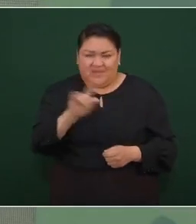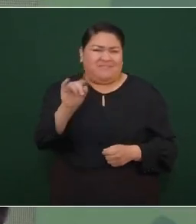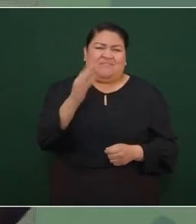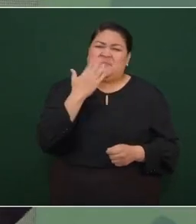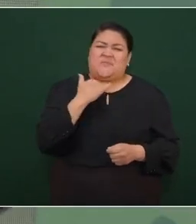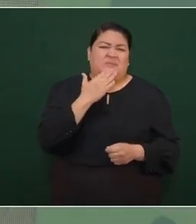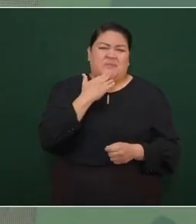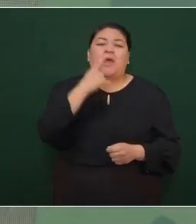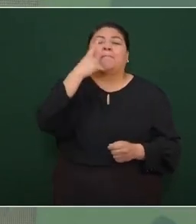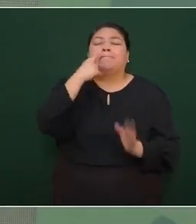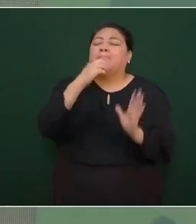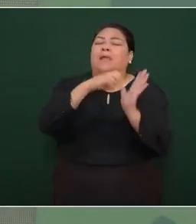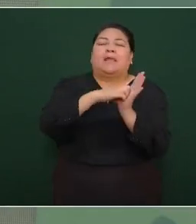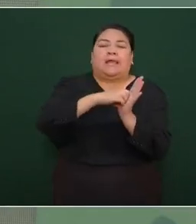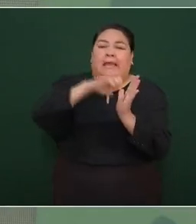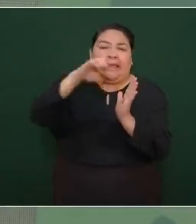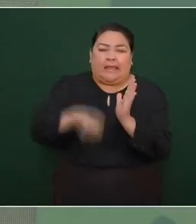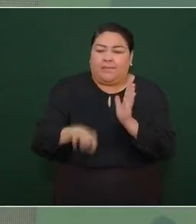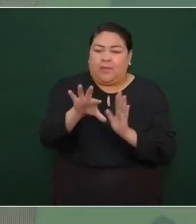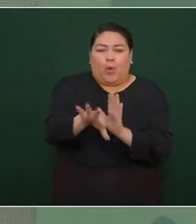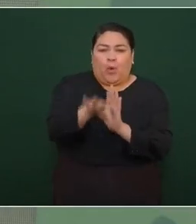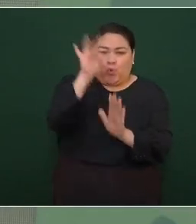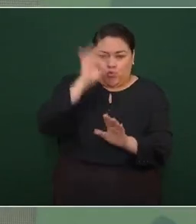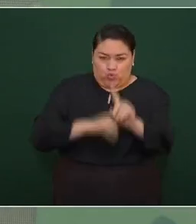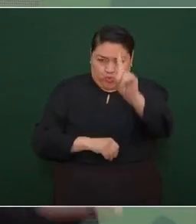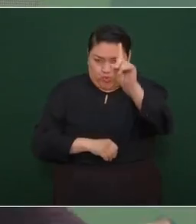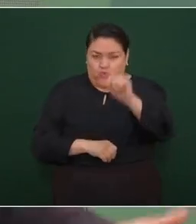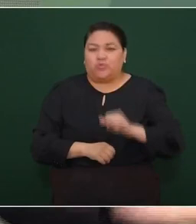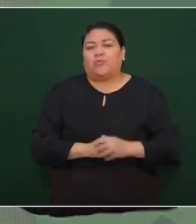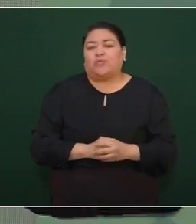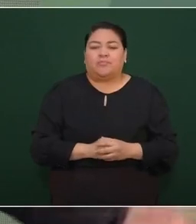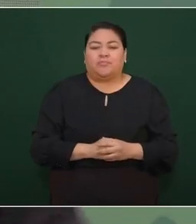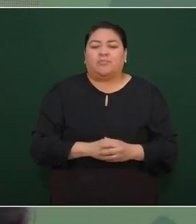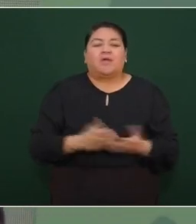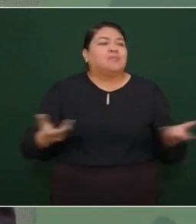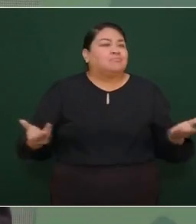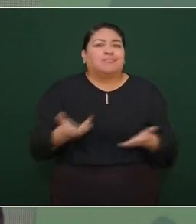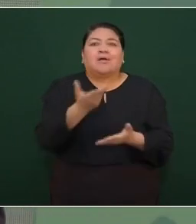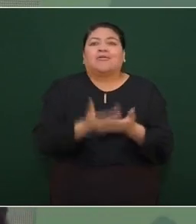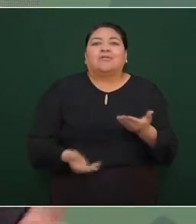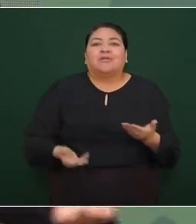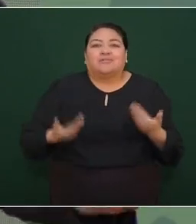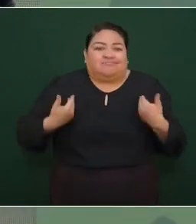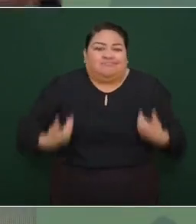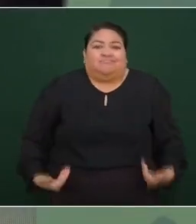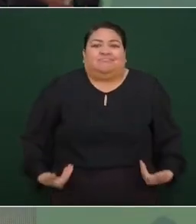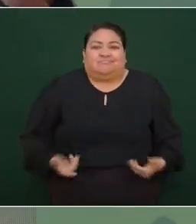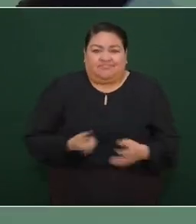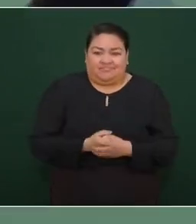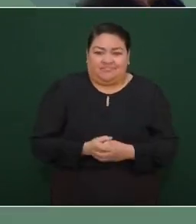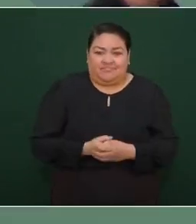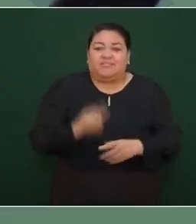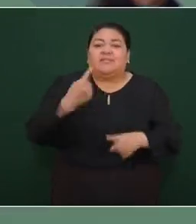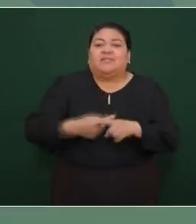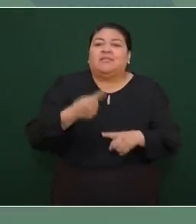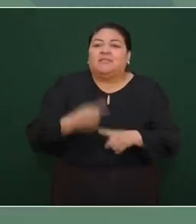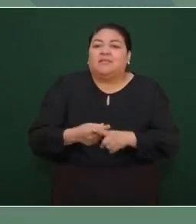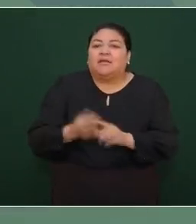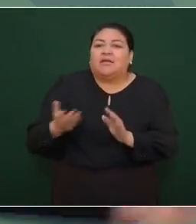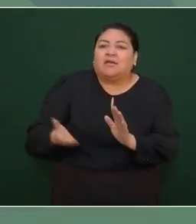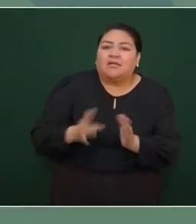les voy a poner un ejemplo nada más bueno el de nosotros ¿quién me ha sacado a mí adelante?